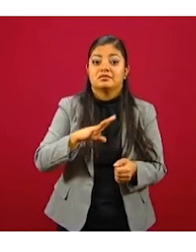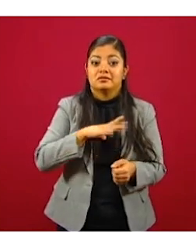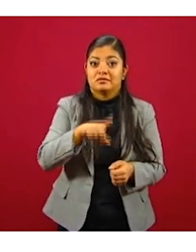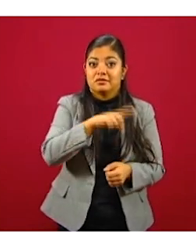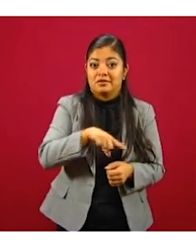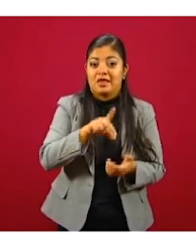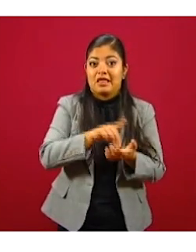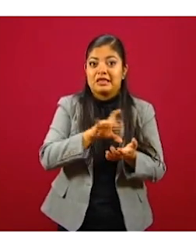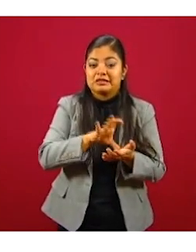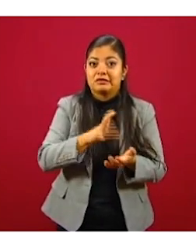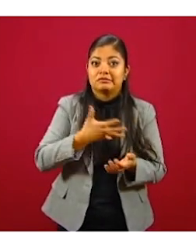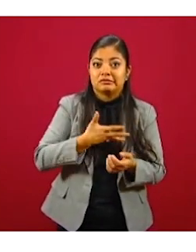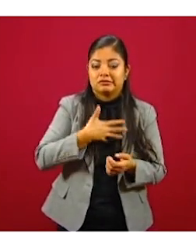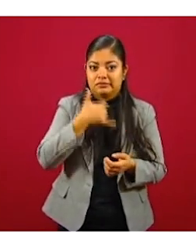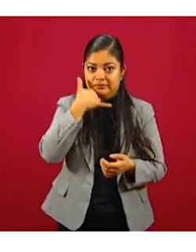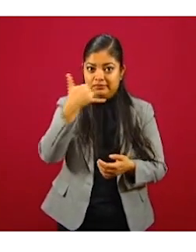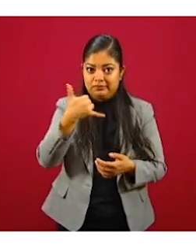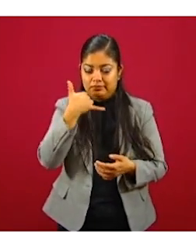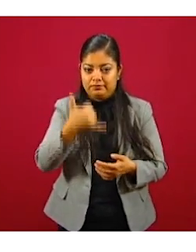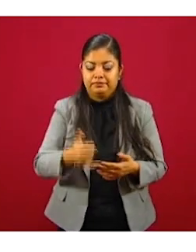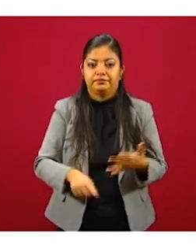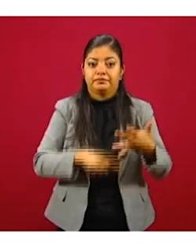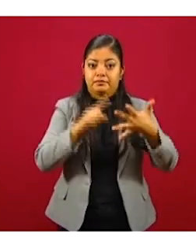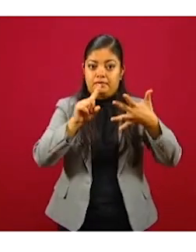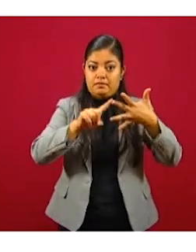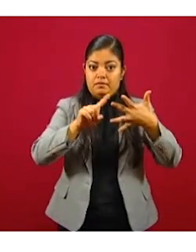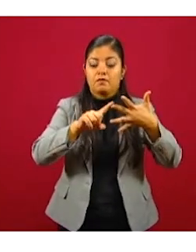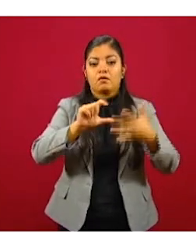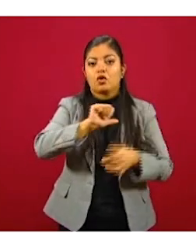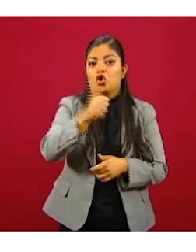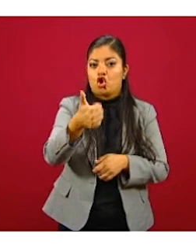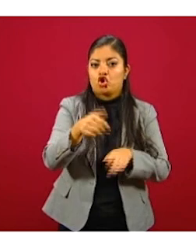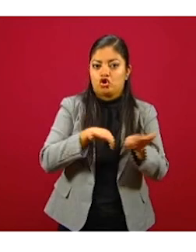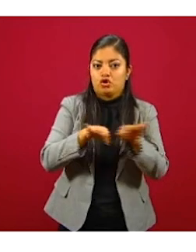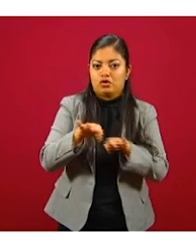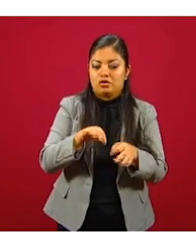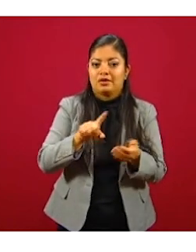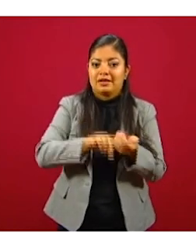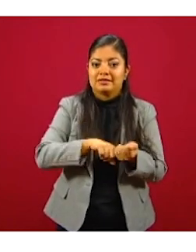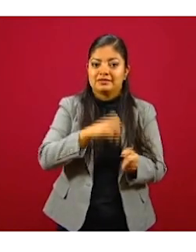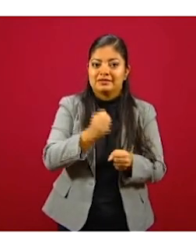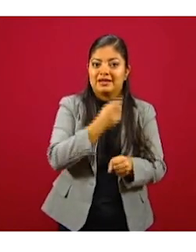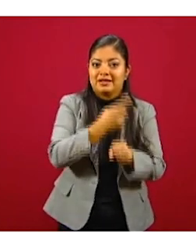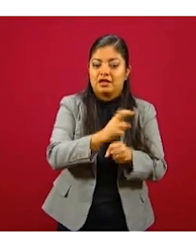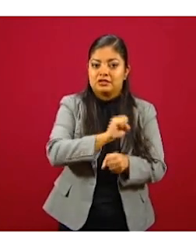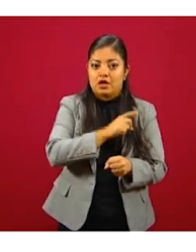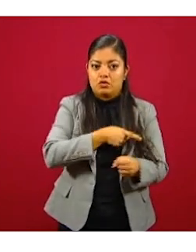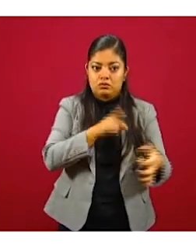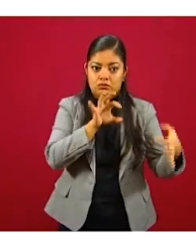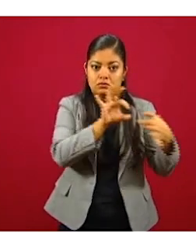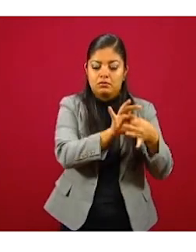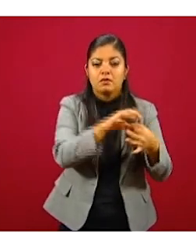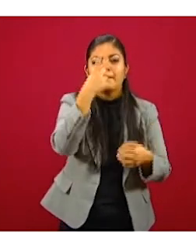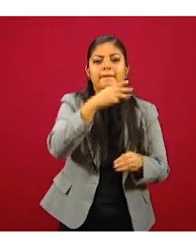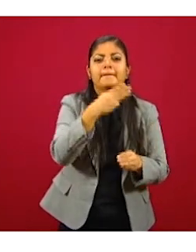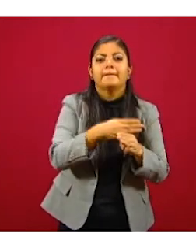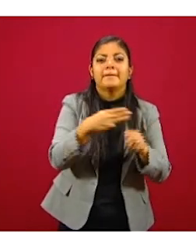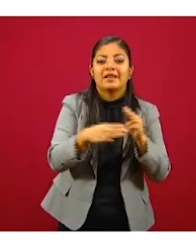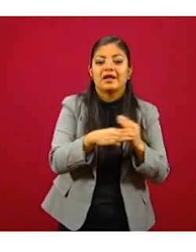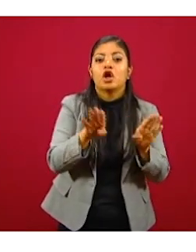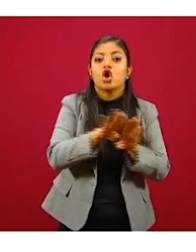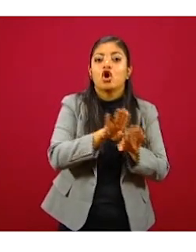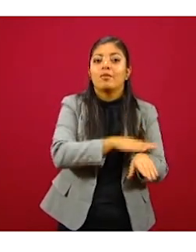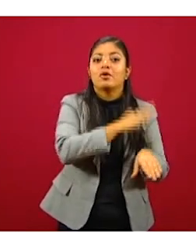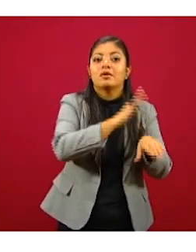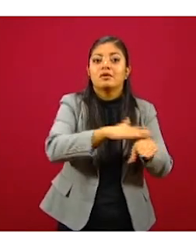Tercero, trabajamos en concreto en otro documento con la Secretaría de Salud para una serie de materiales y recomendaciones